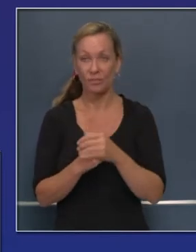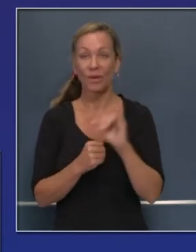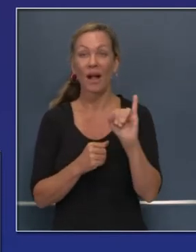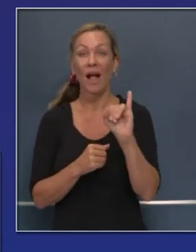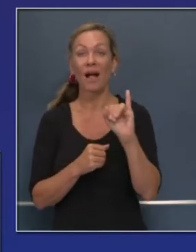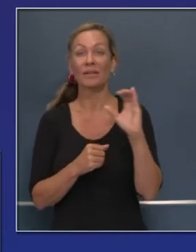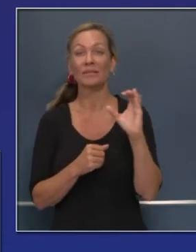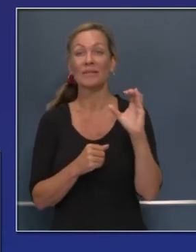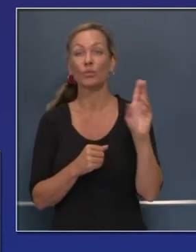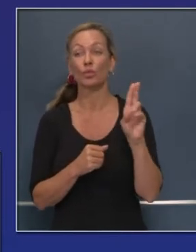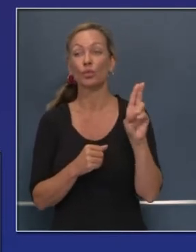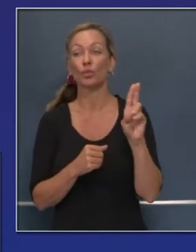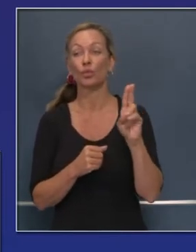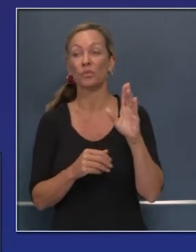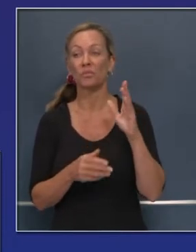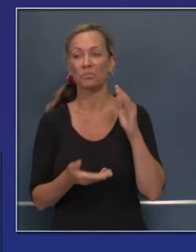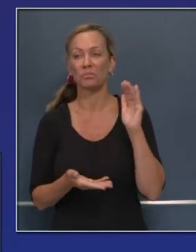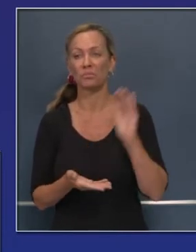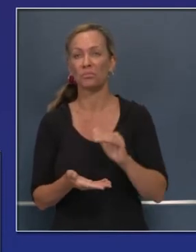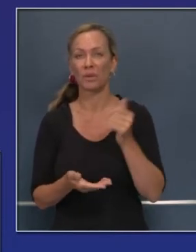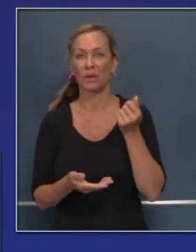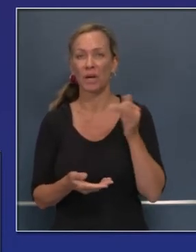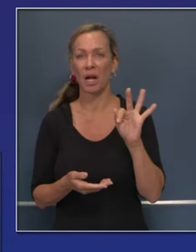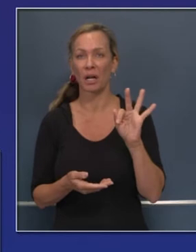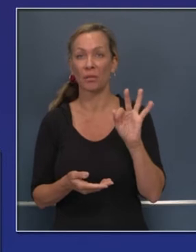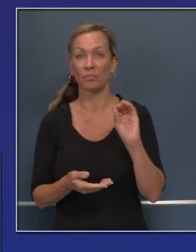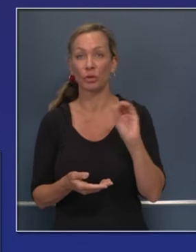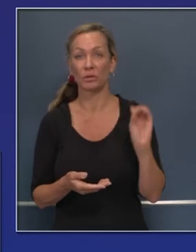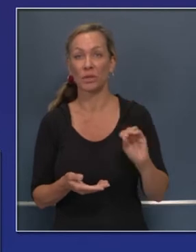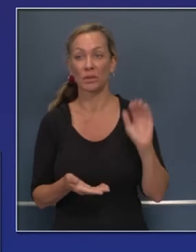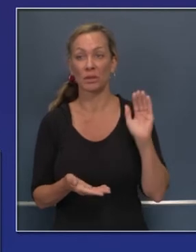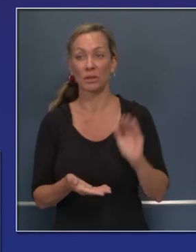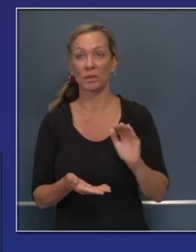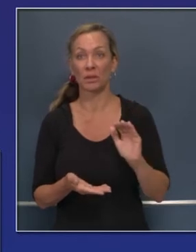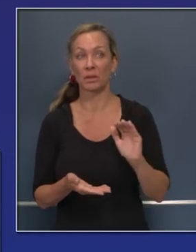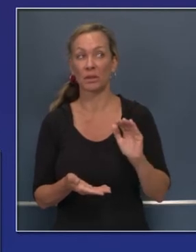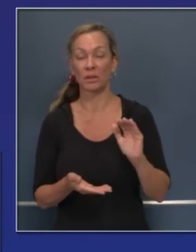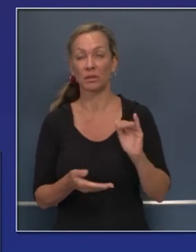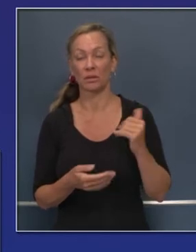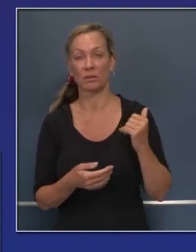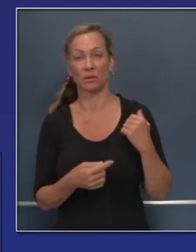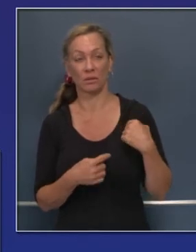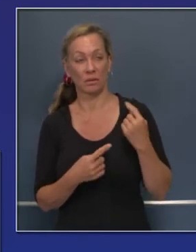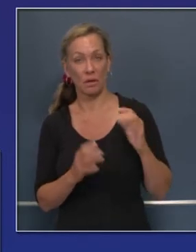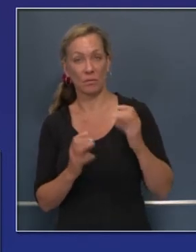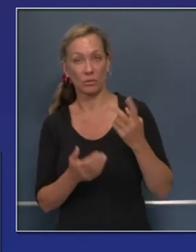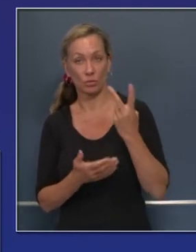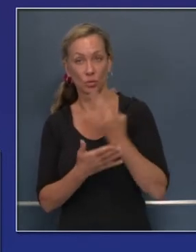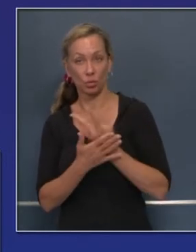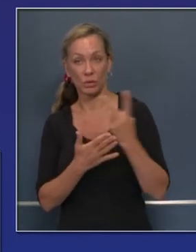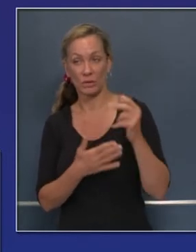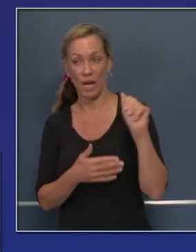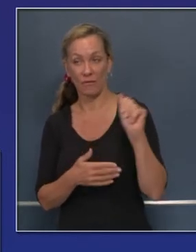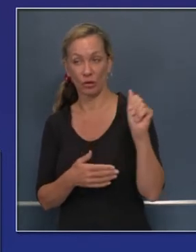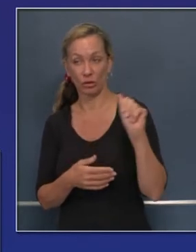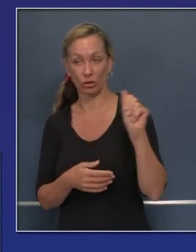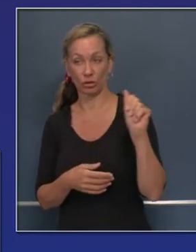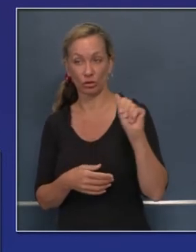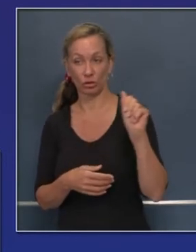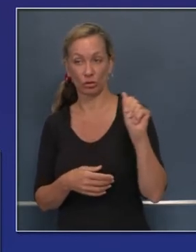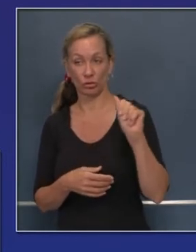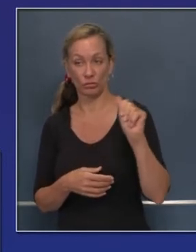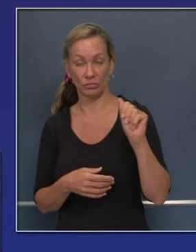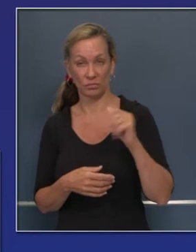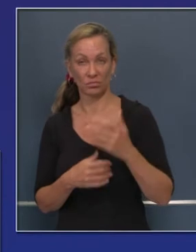En cuidado intensivo, ahora estamos en 19 por ciento en un periodo de 14 días. Ha bajado 3.1 por ciento en las últimas